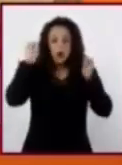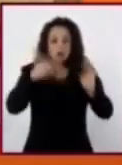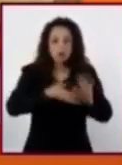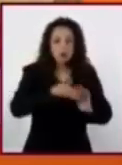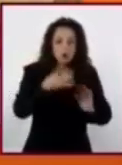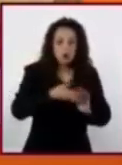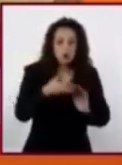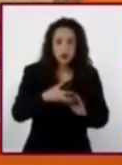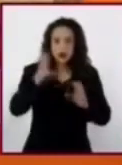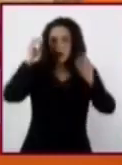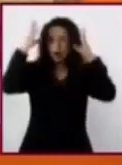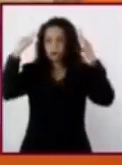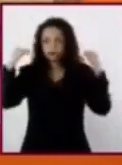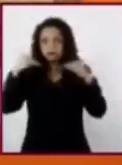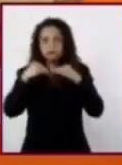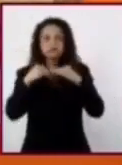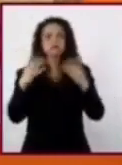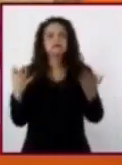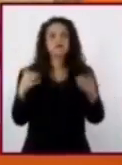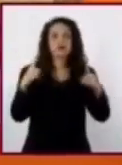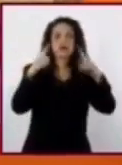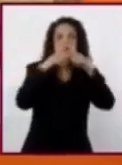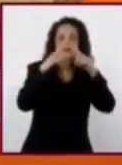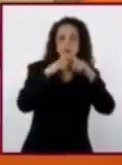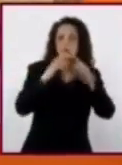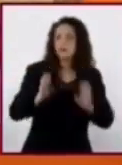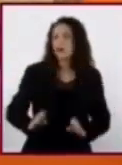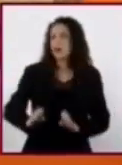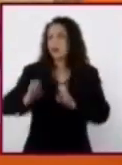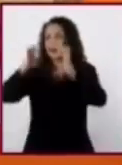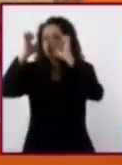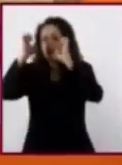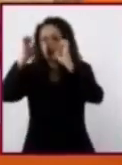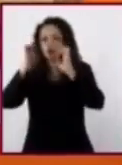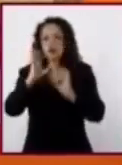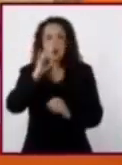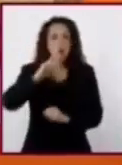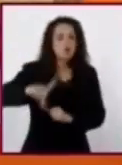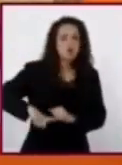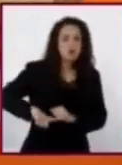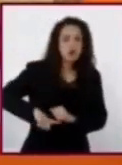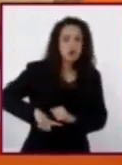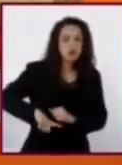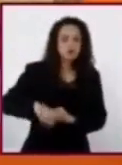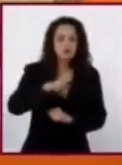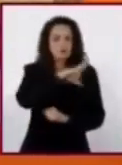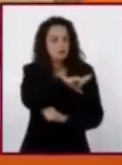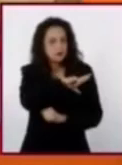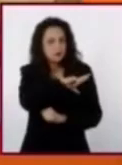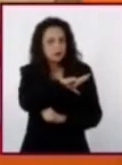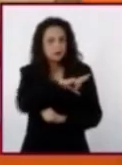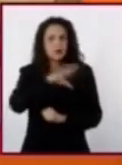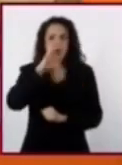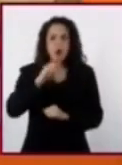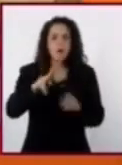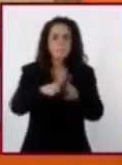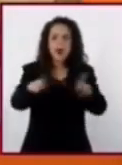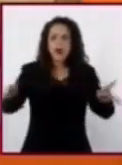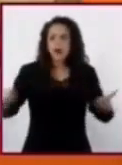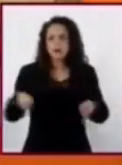conventos e iglesias, edificios civiles o de gobierno, así como plazas.